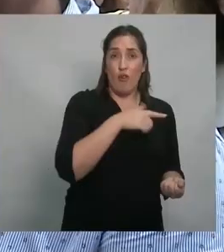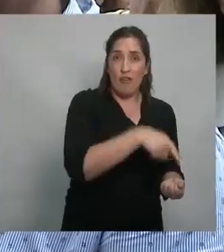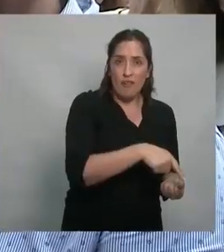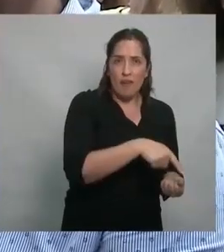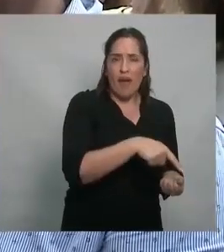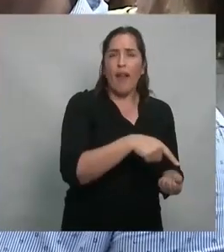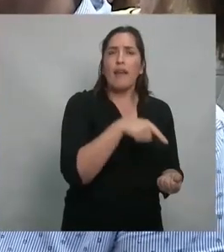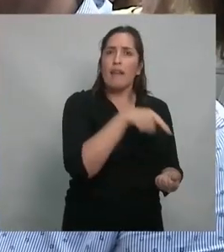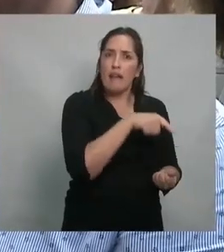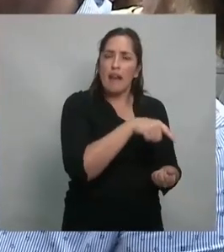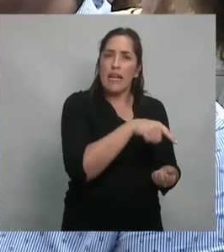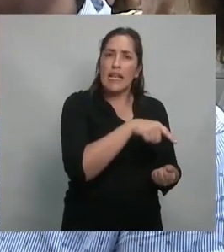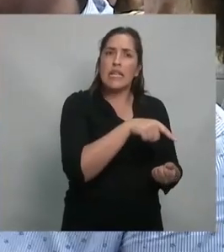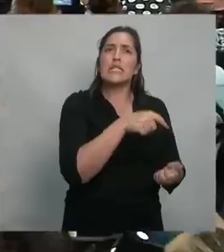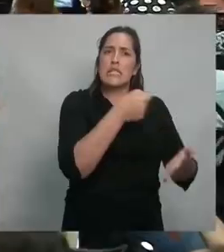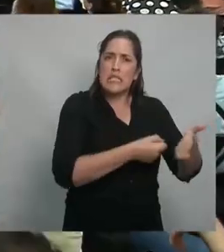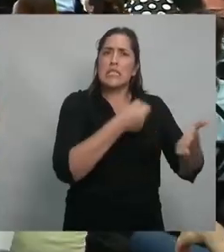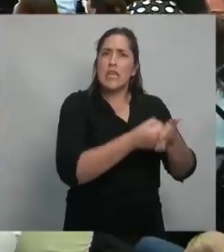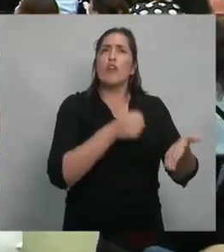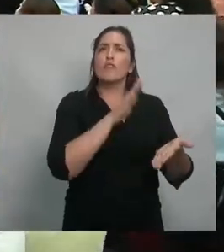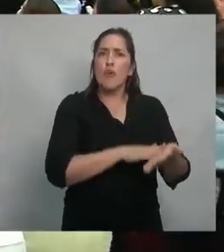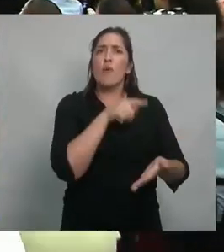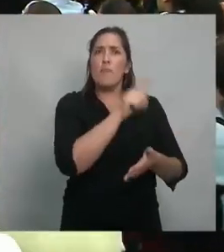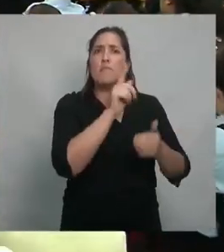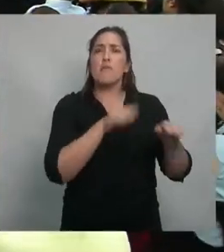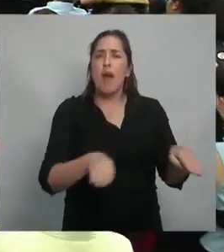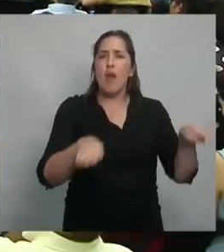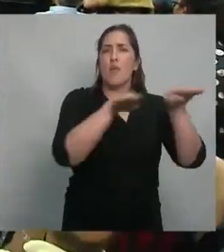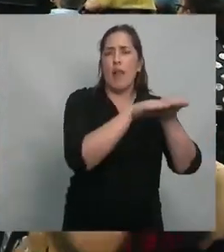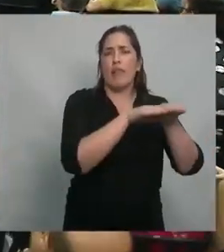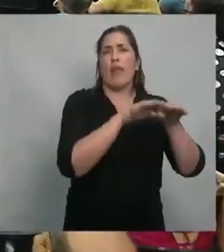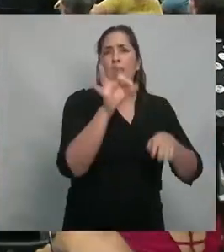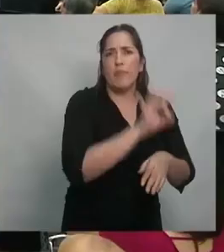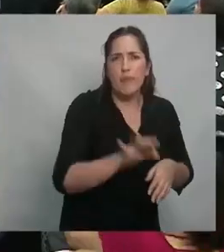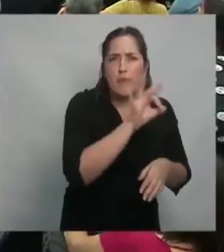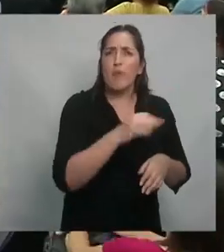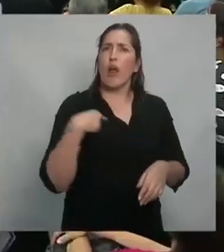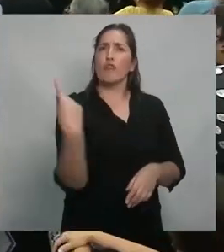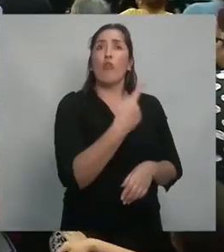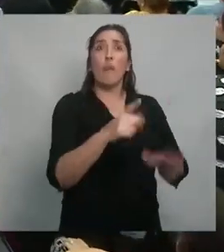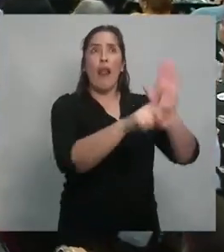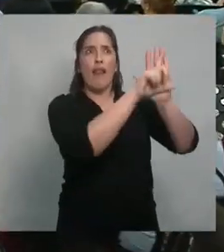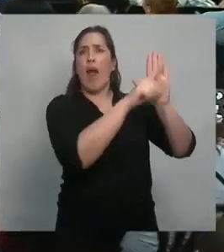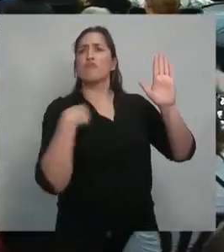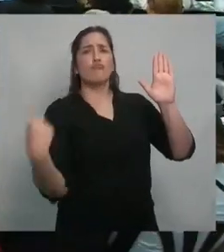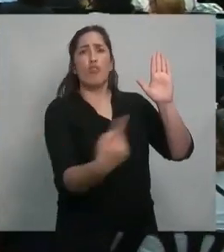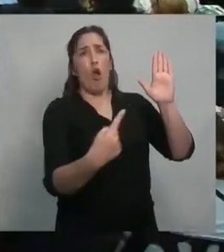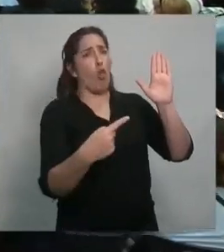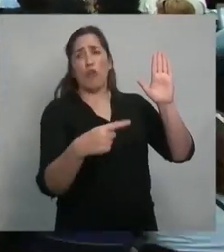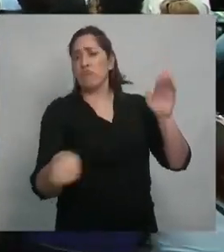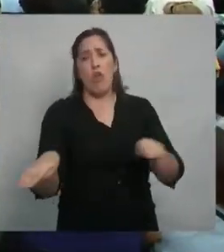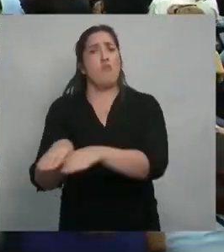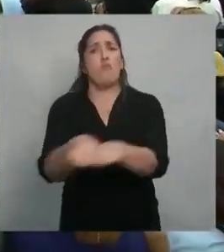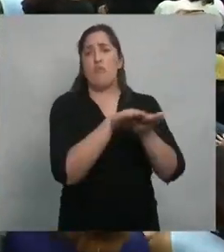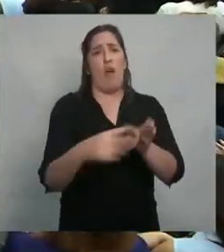históricamente sobre la igualdad, igualdad de oportunidades, todos somos iguales ante la ley, todos tienen que tener la